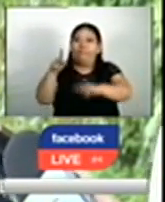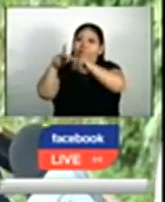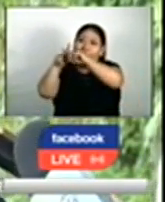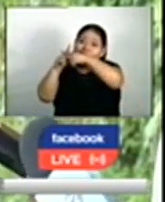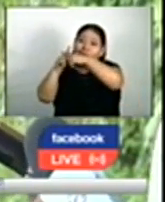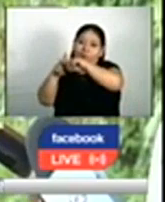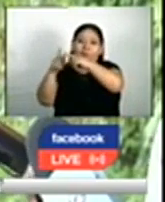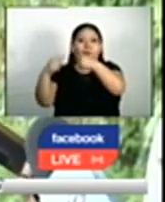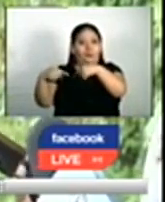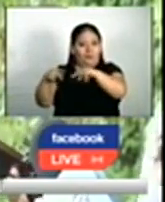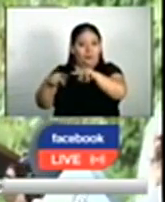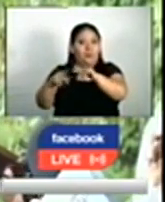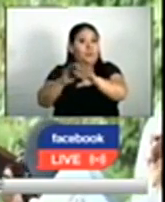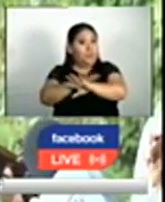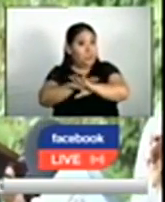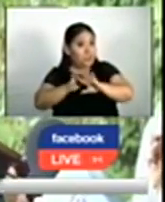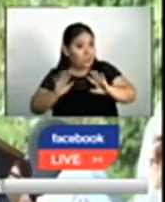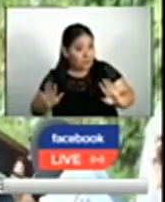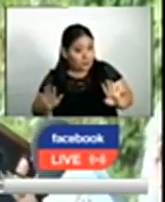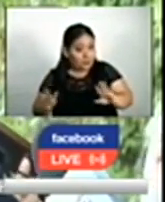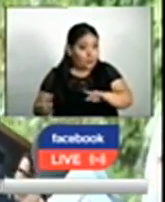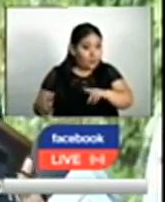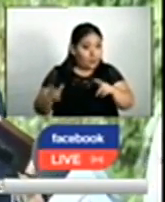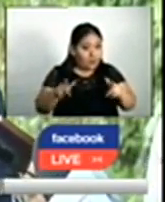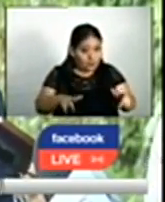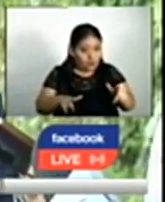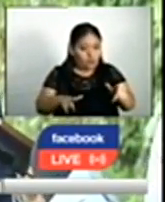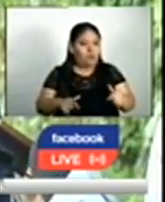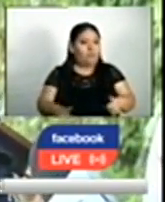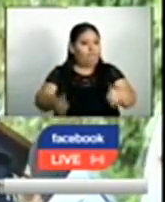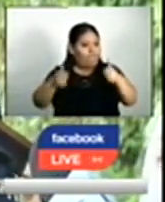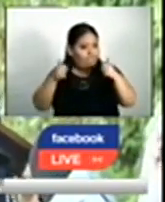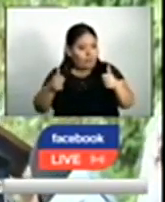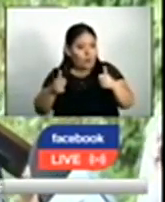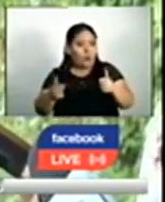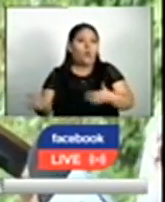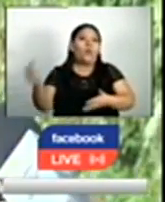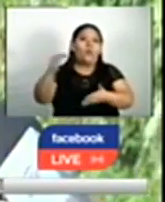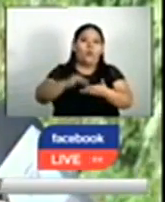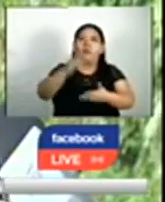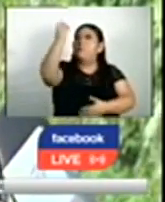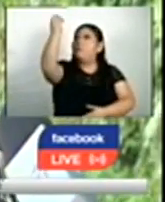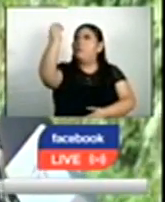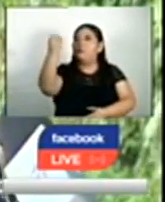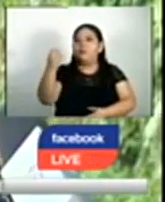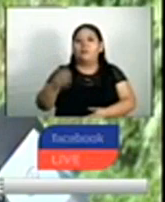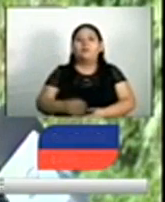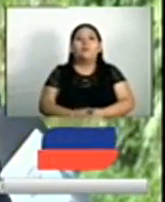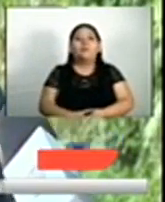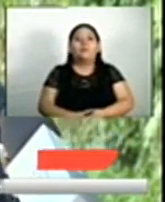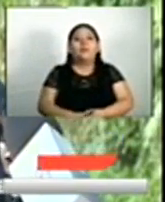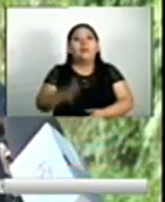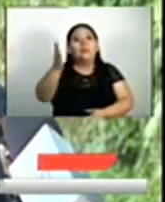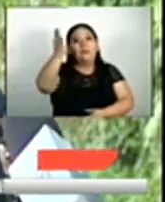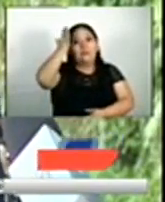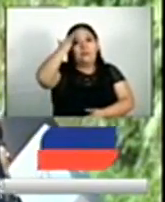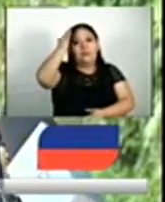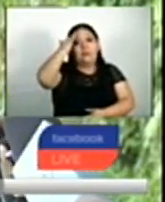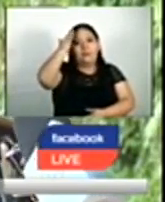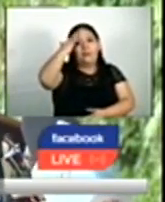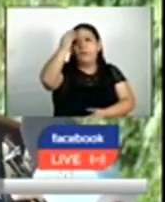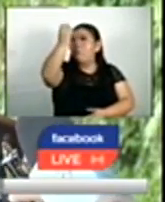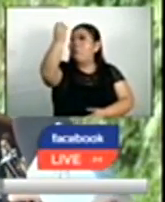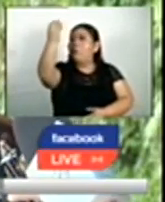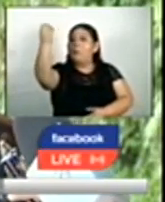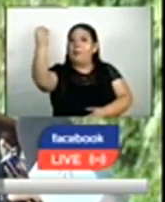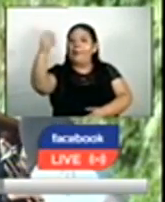y posteriormente, ya cuando se tenga todo eso bastante cuadrado, pues entonces van a volver a funcionar. Recordemos que los equipos se encuentran en un periodo de